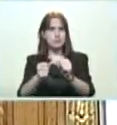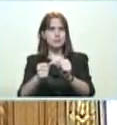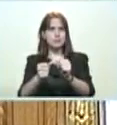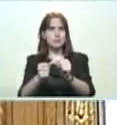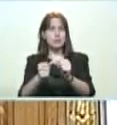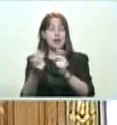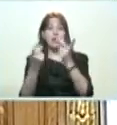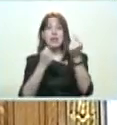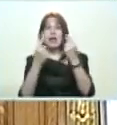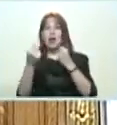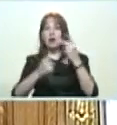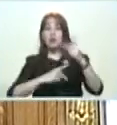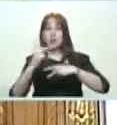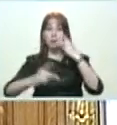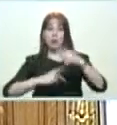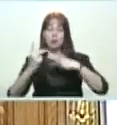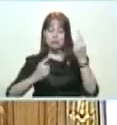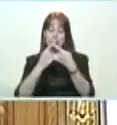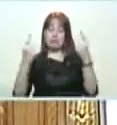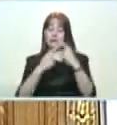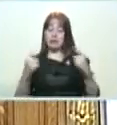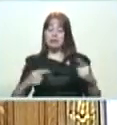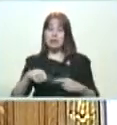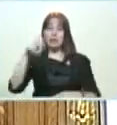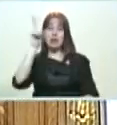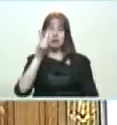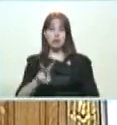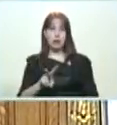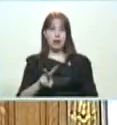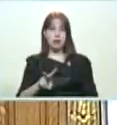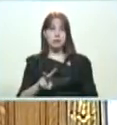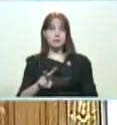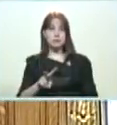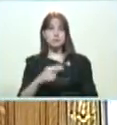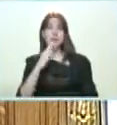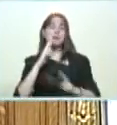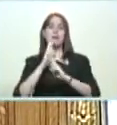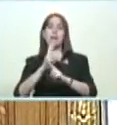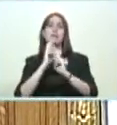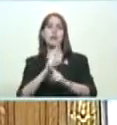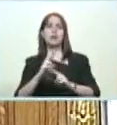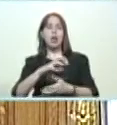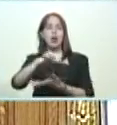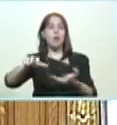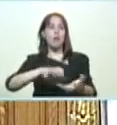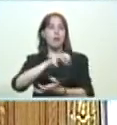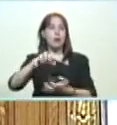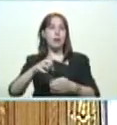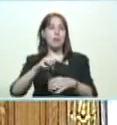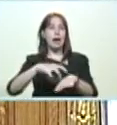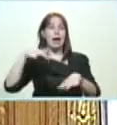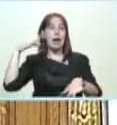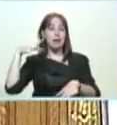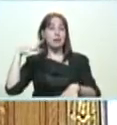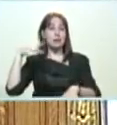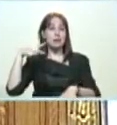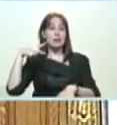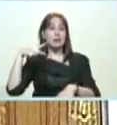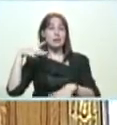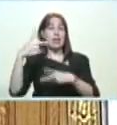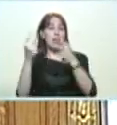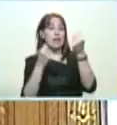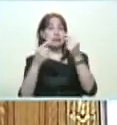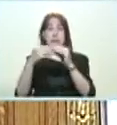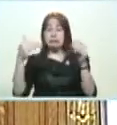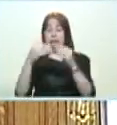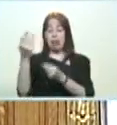de la economía productiva diversificada de Venezuela y la resolución de estos problemas graves, de la manipulación de la